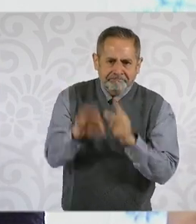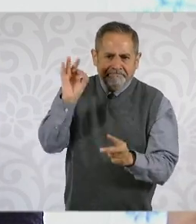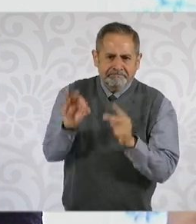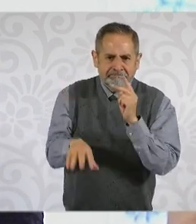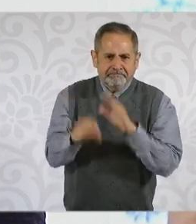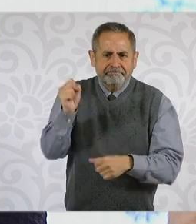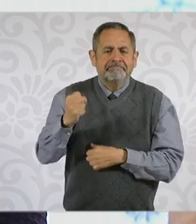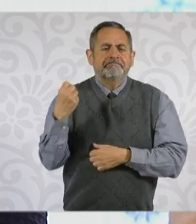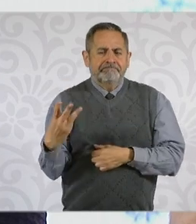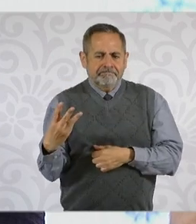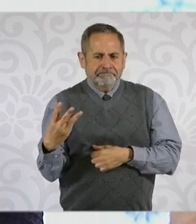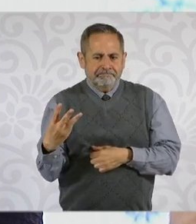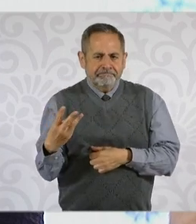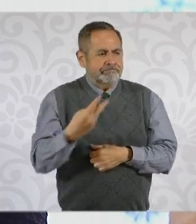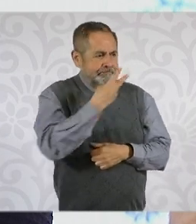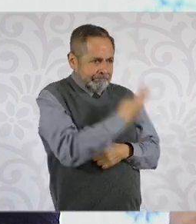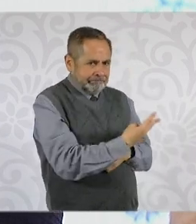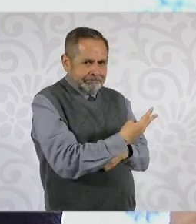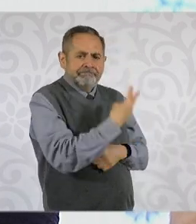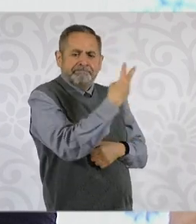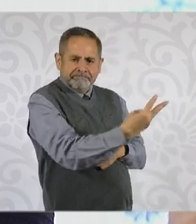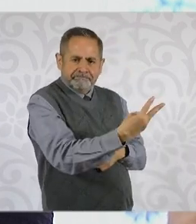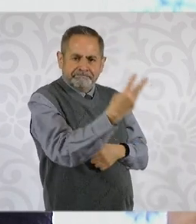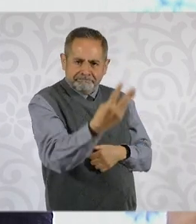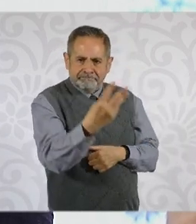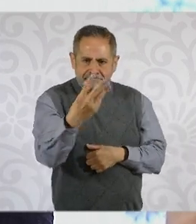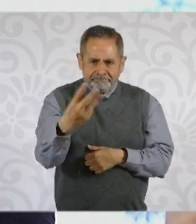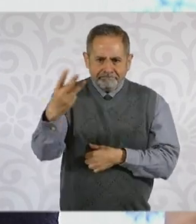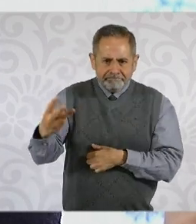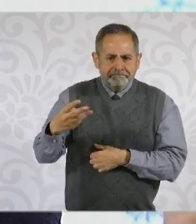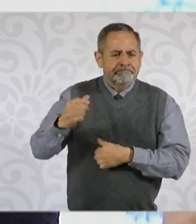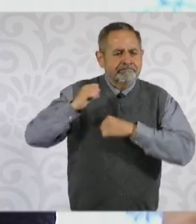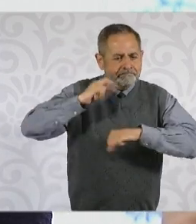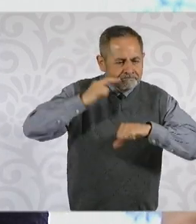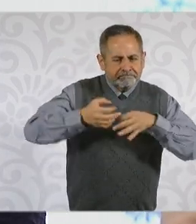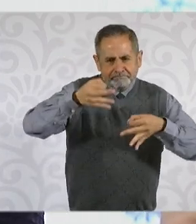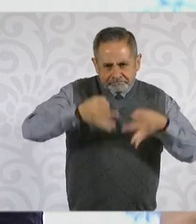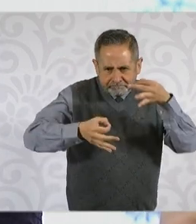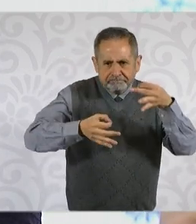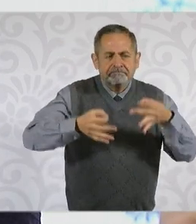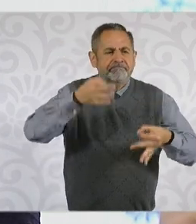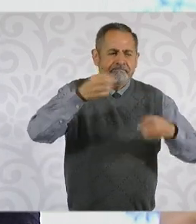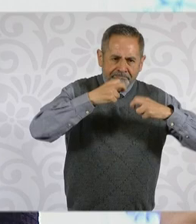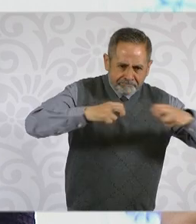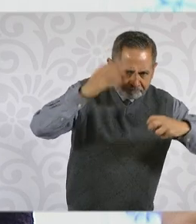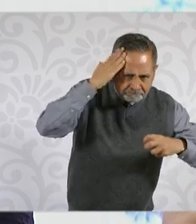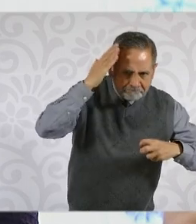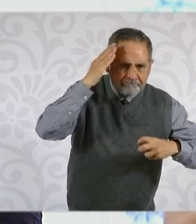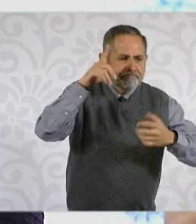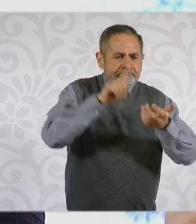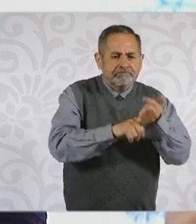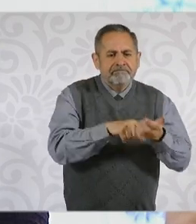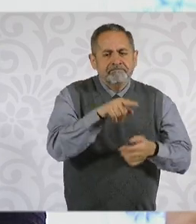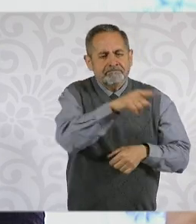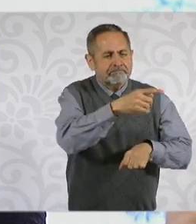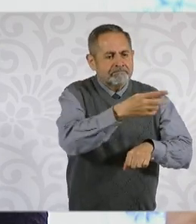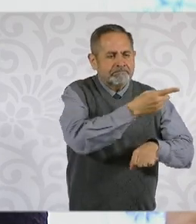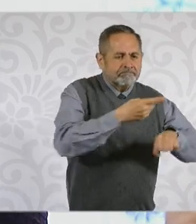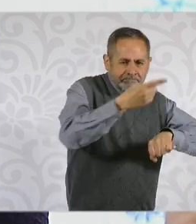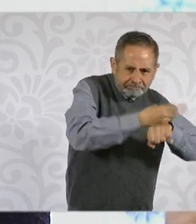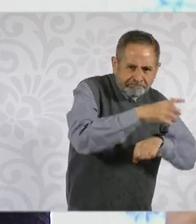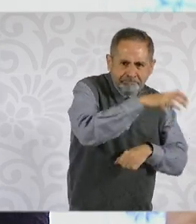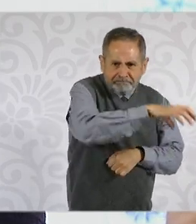por cada cargo para ministro, magistrado electoral y magistrado del Tribunal de Disciplina